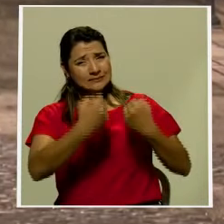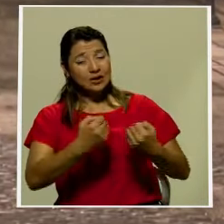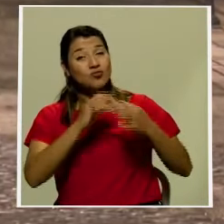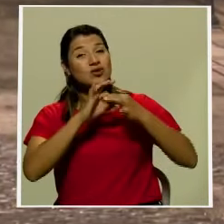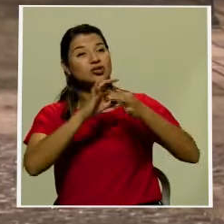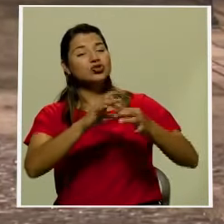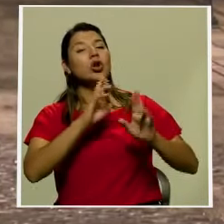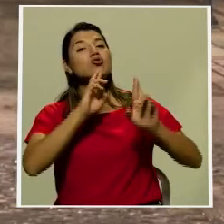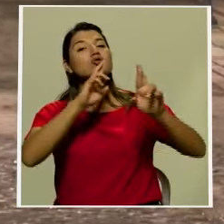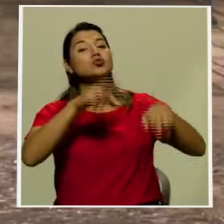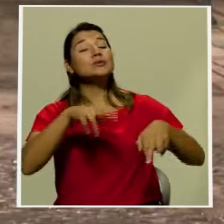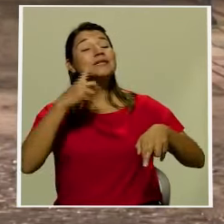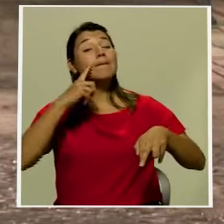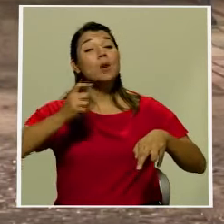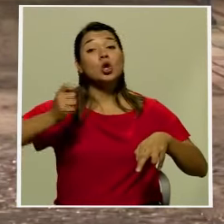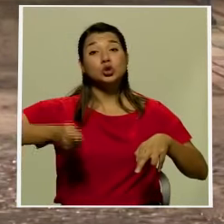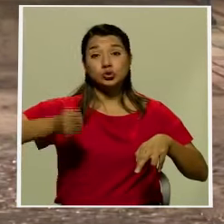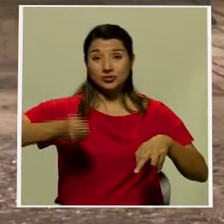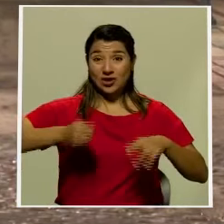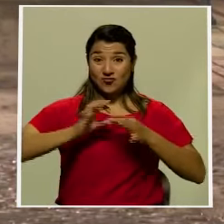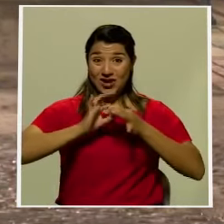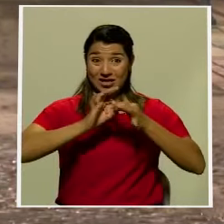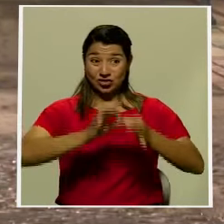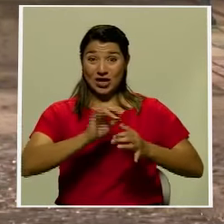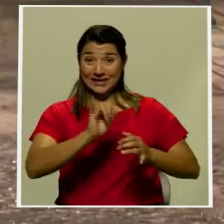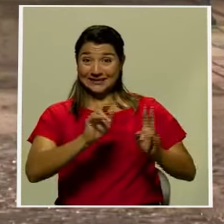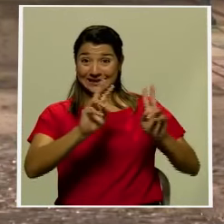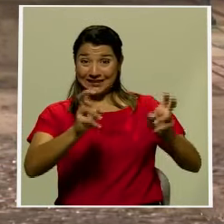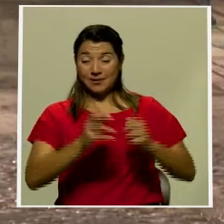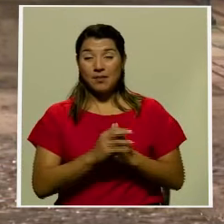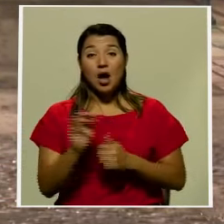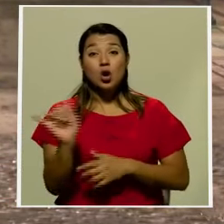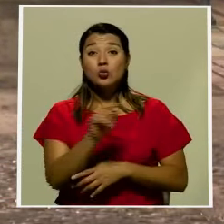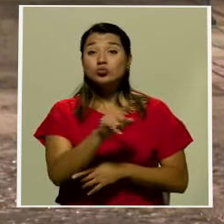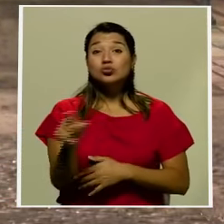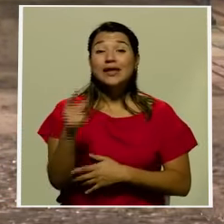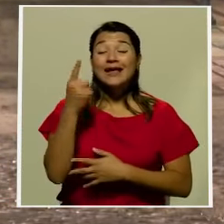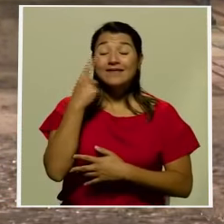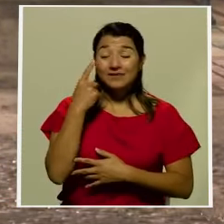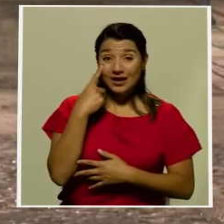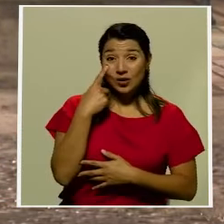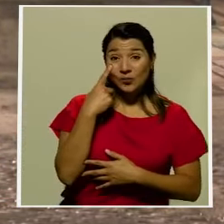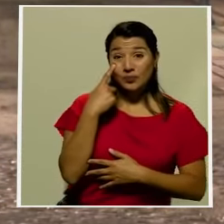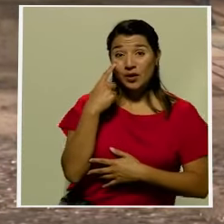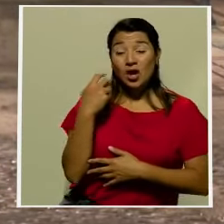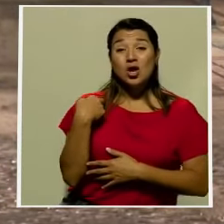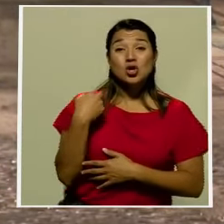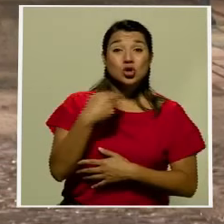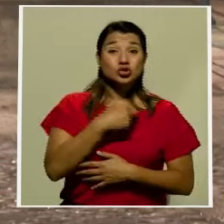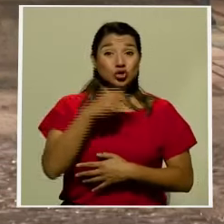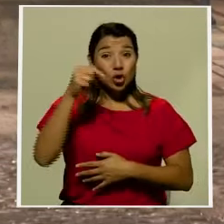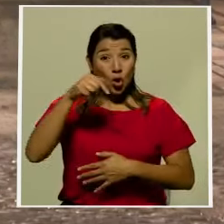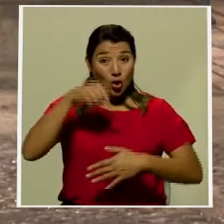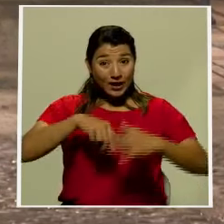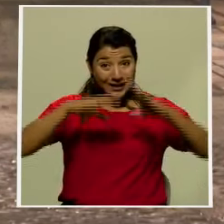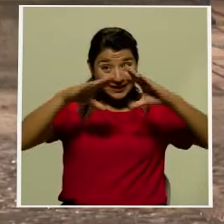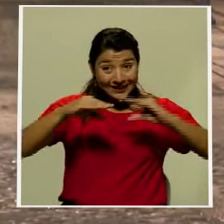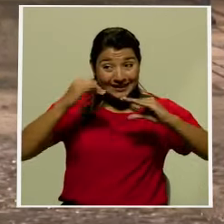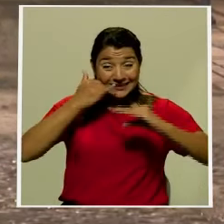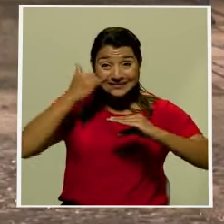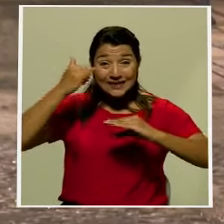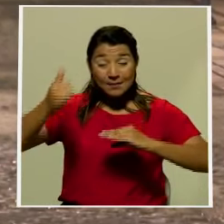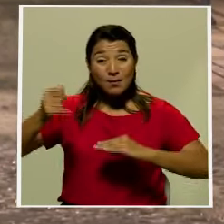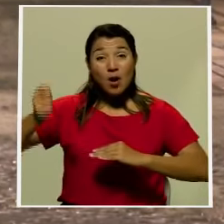de apelación sobre este caso que como lo escucharon también en el audio una llamada que hicimos durante la tarde al abogado de la ex defensora